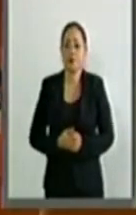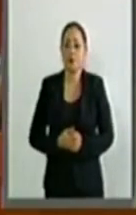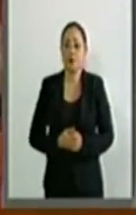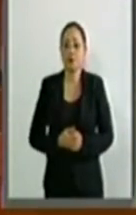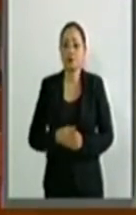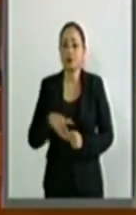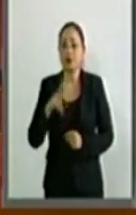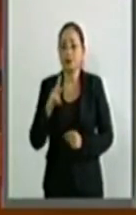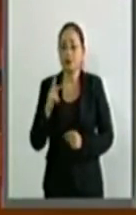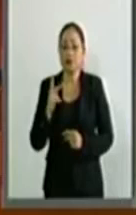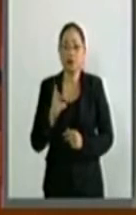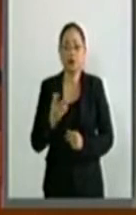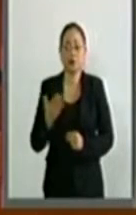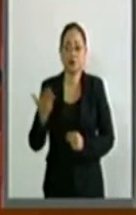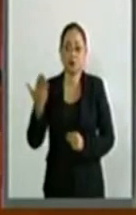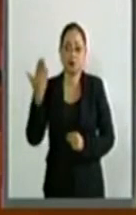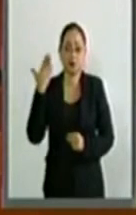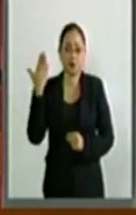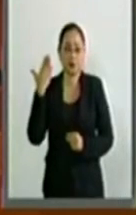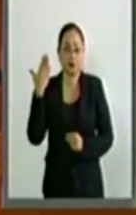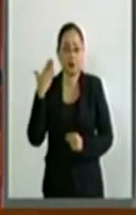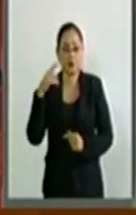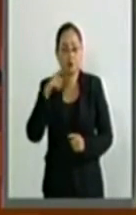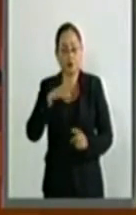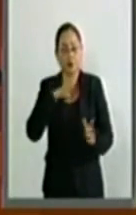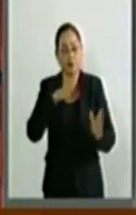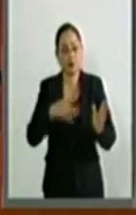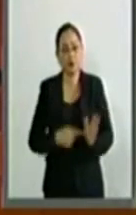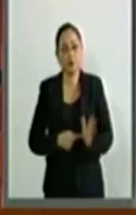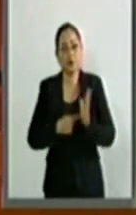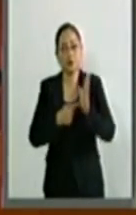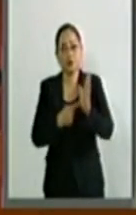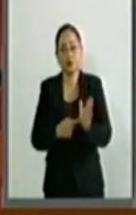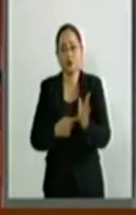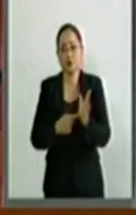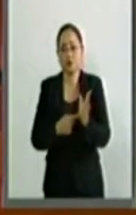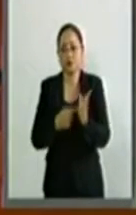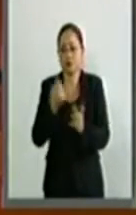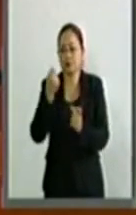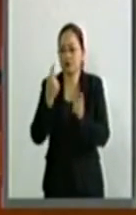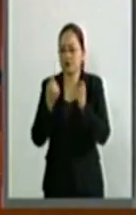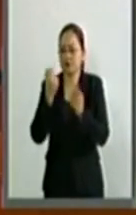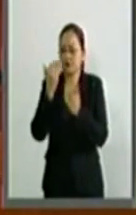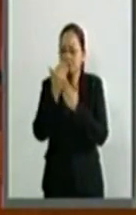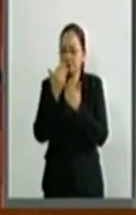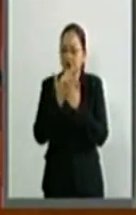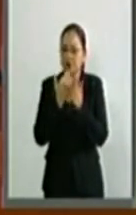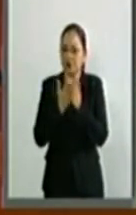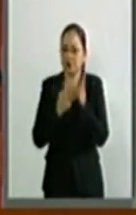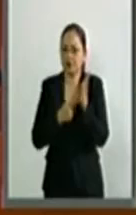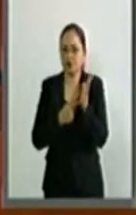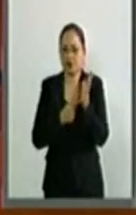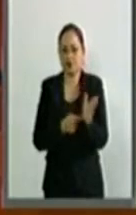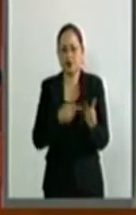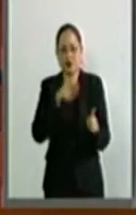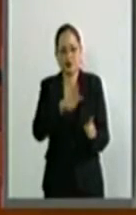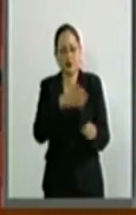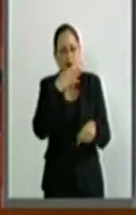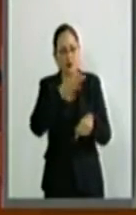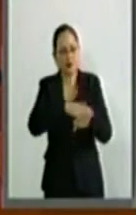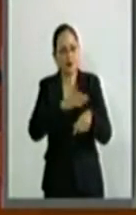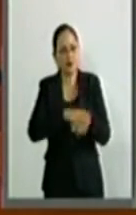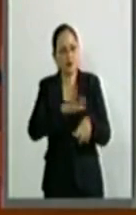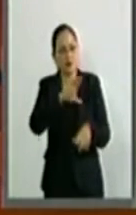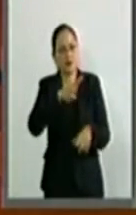recientemente se han presentado algunos indicadores donde se prevé una